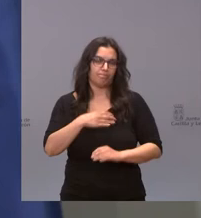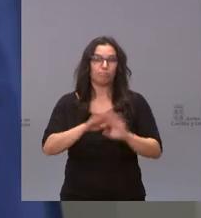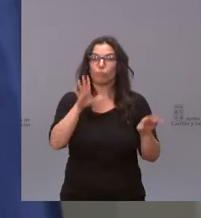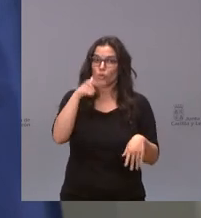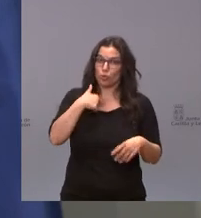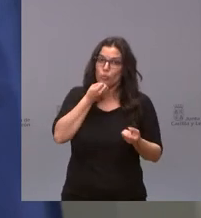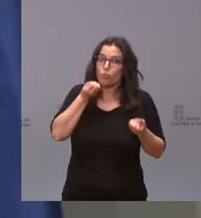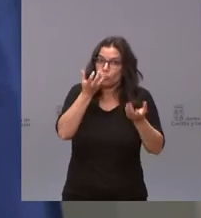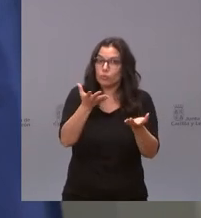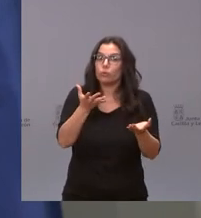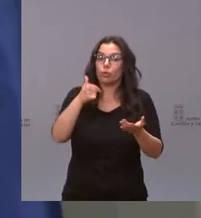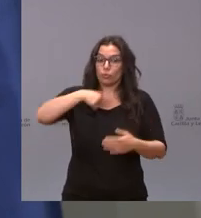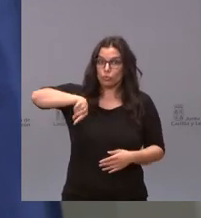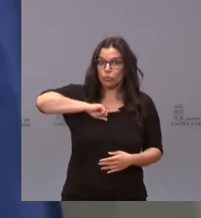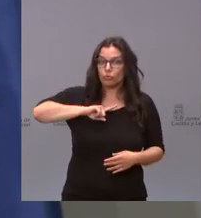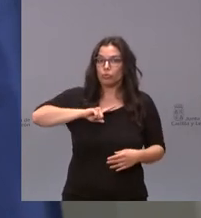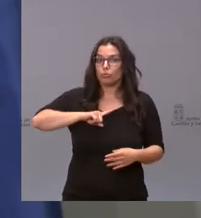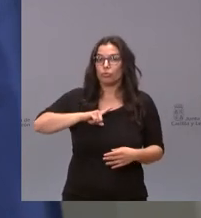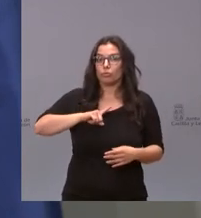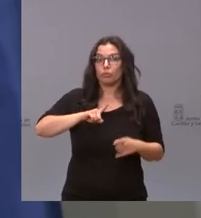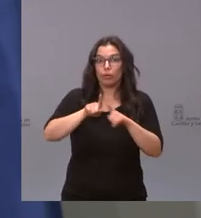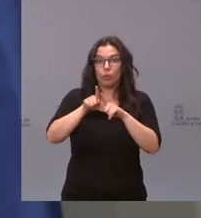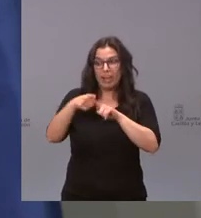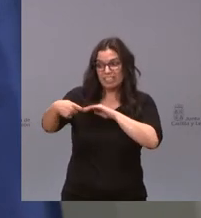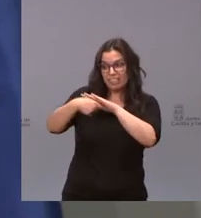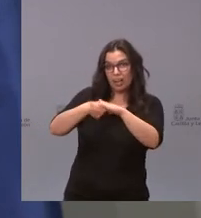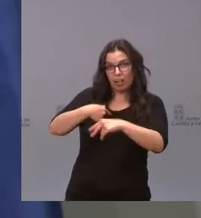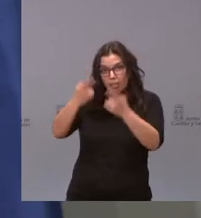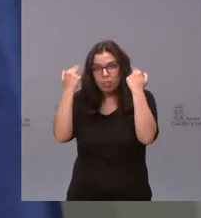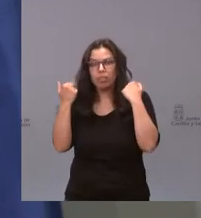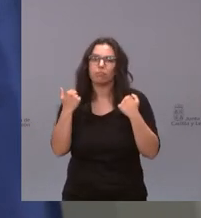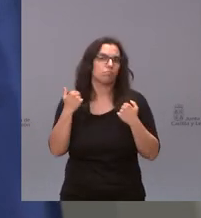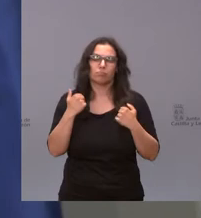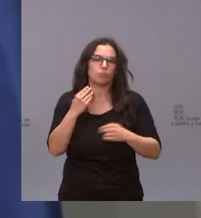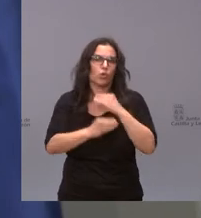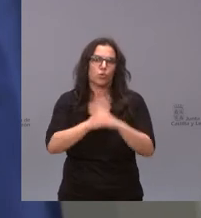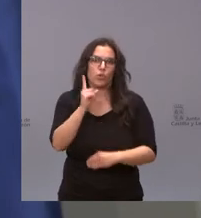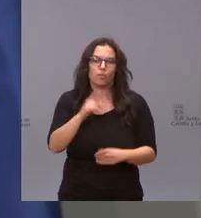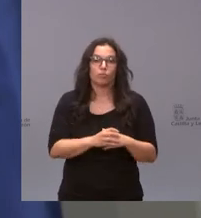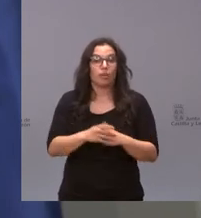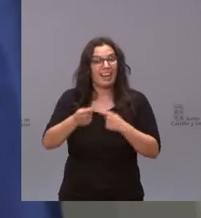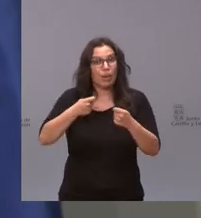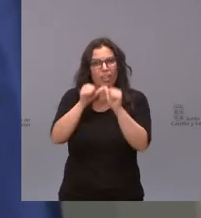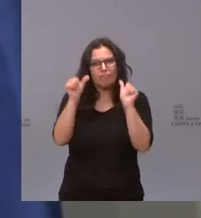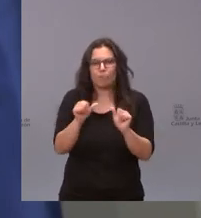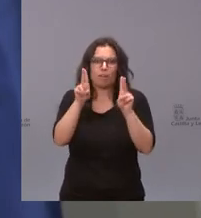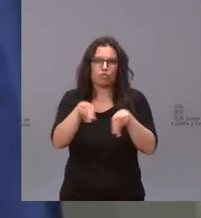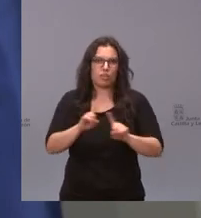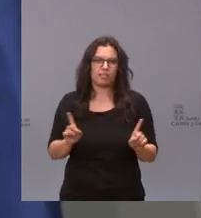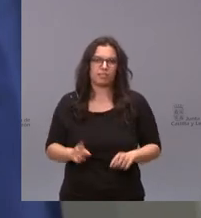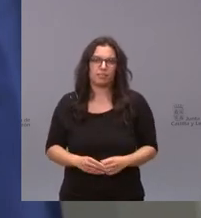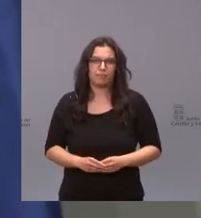que esta administración no va a acceder al chantaje no se puede negociar así esto no son maneras